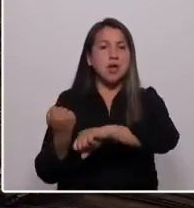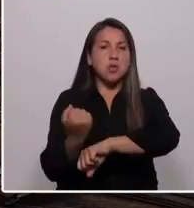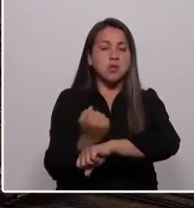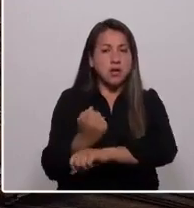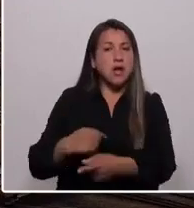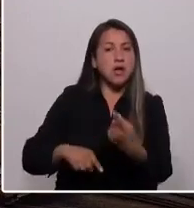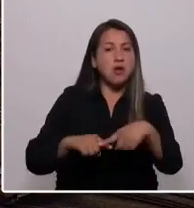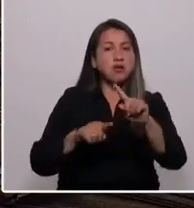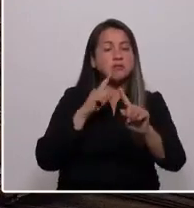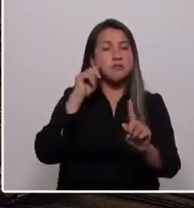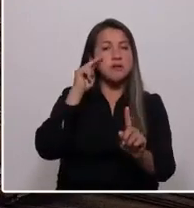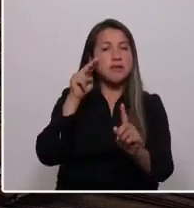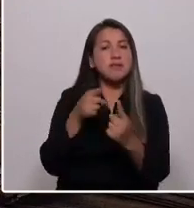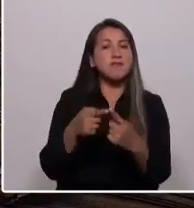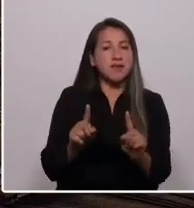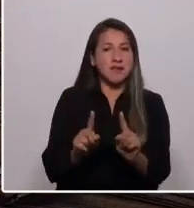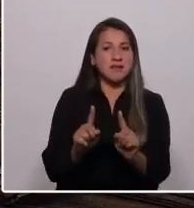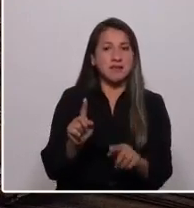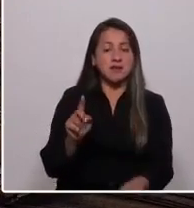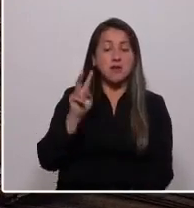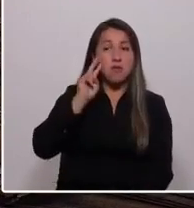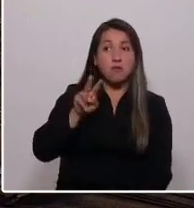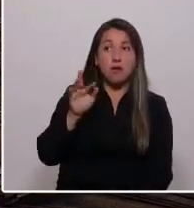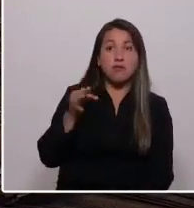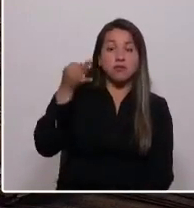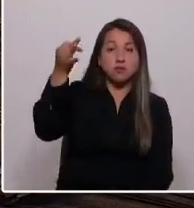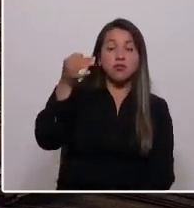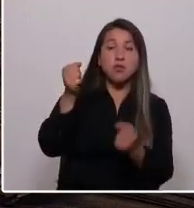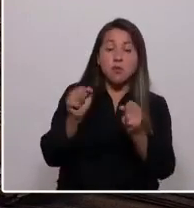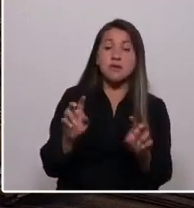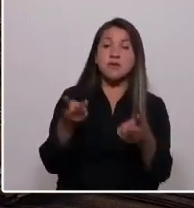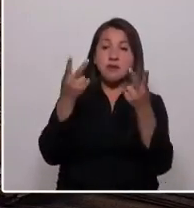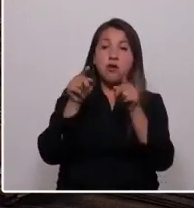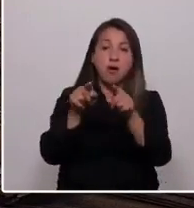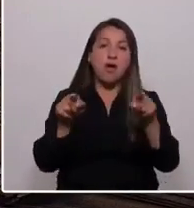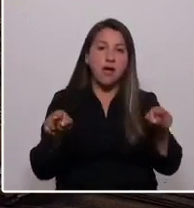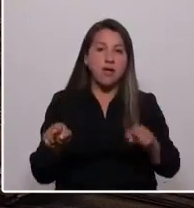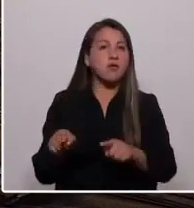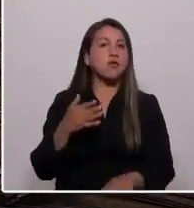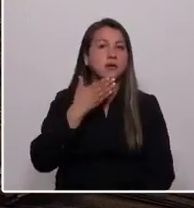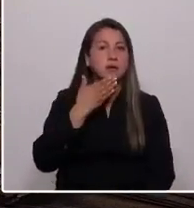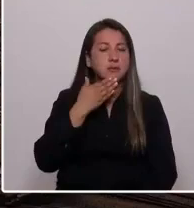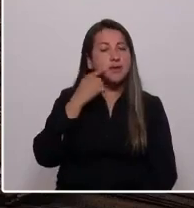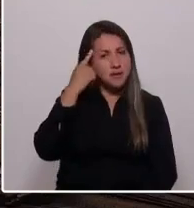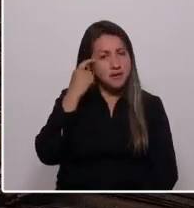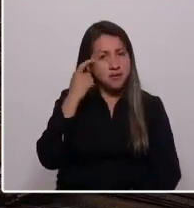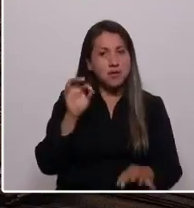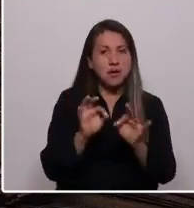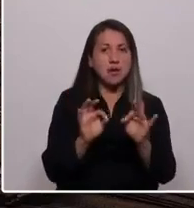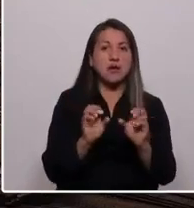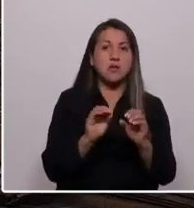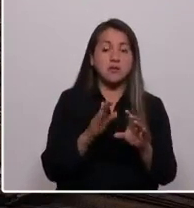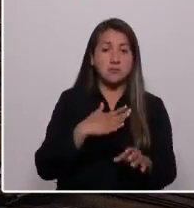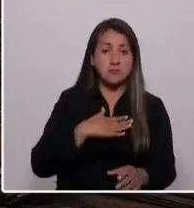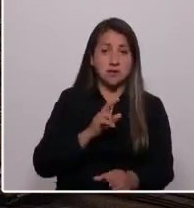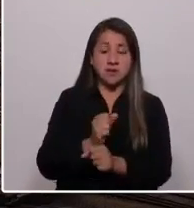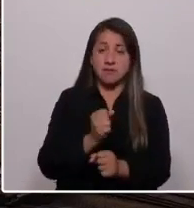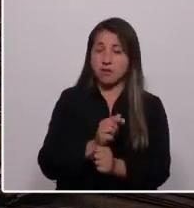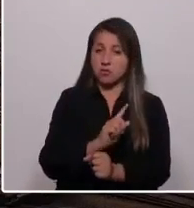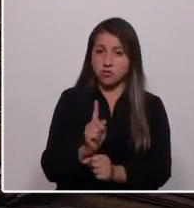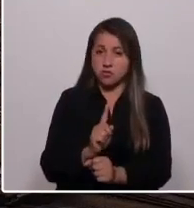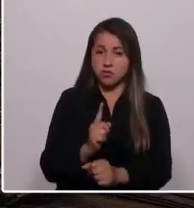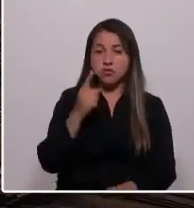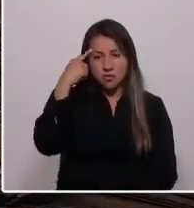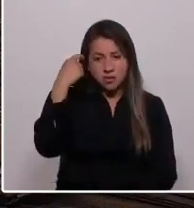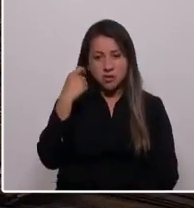una mirada diferente hacia un futuro que de pronto podía salvarles a ellos también. Creo en la educación no porque sea mi trabajo, creo en